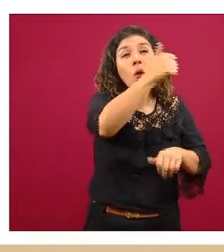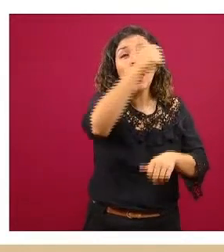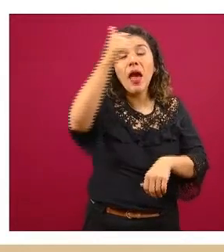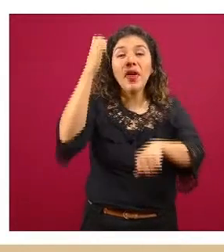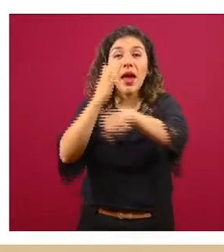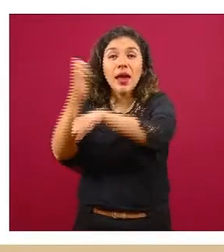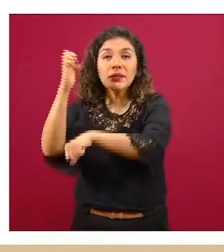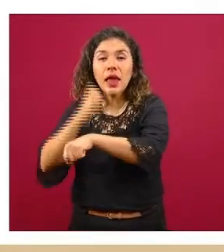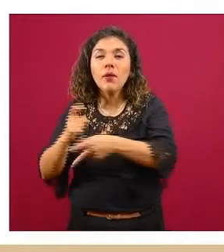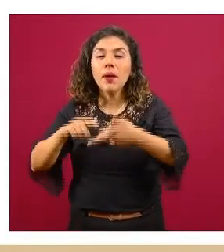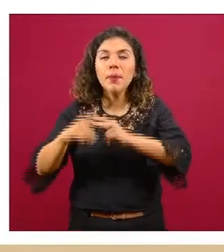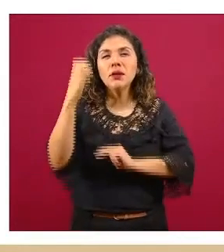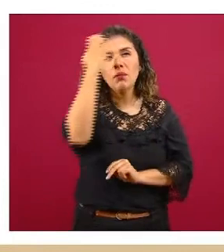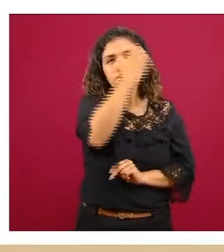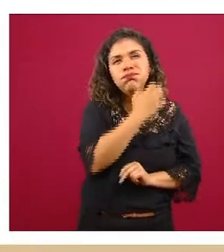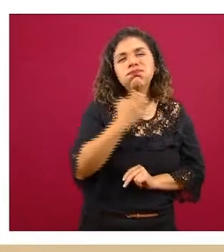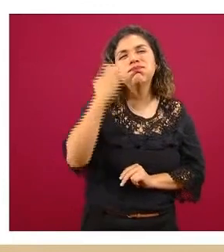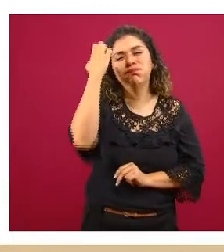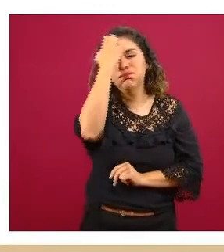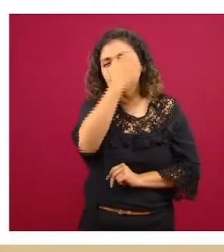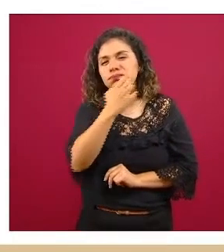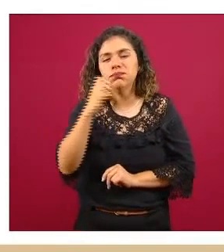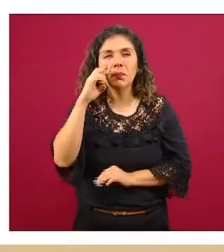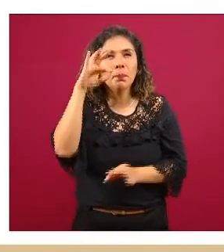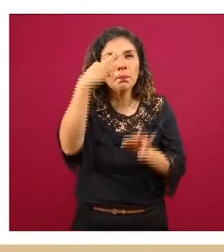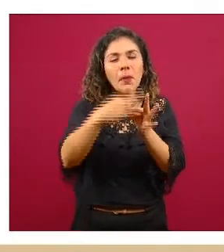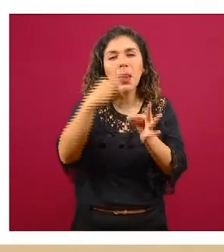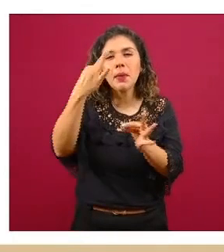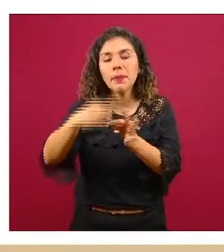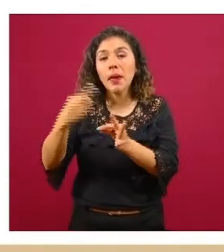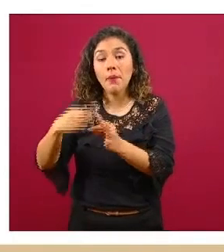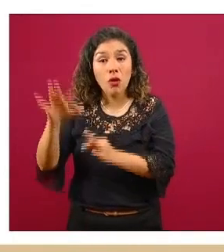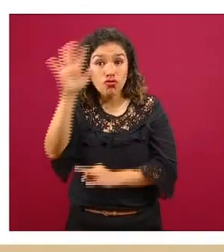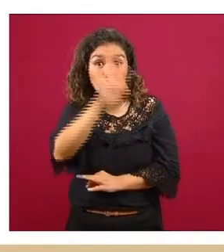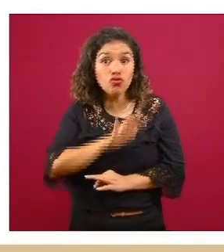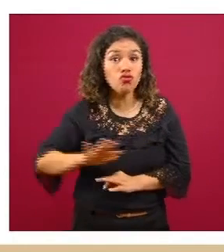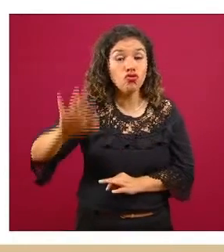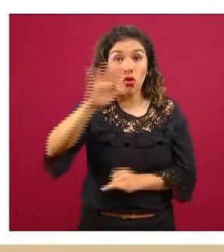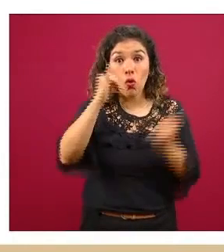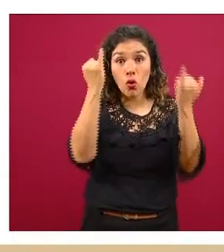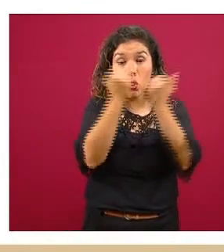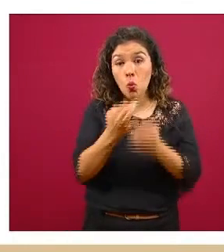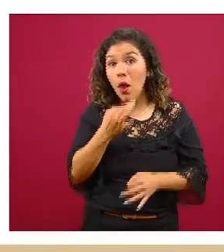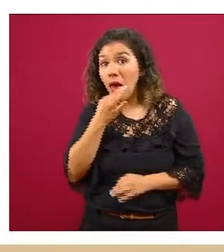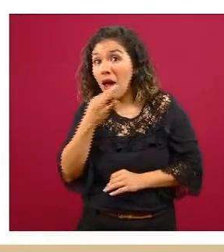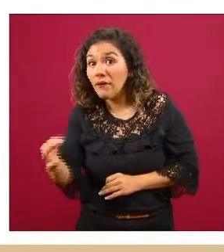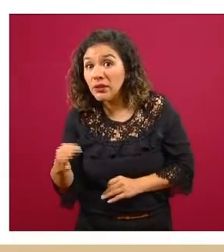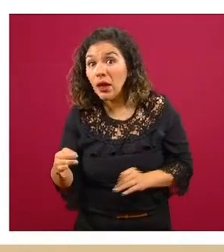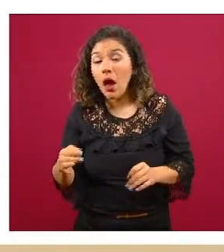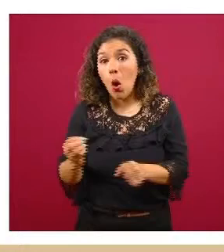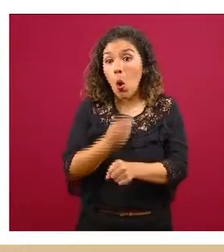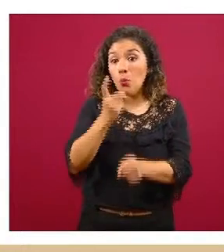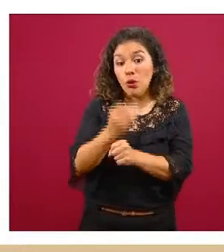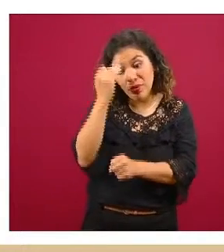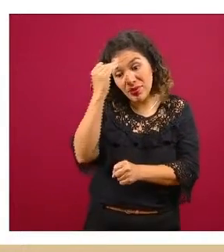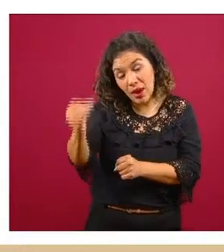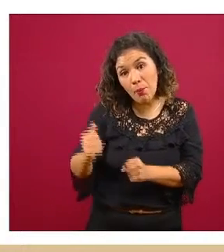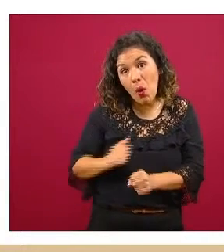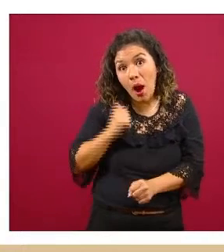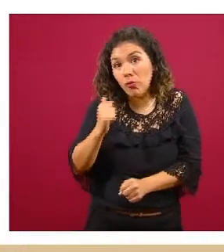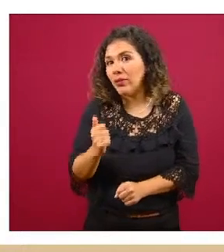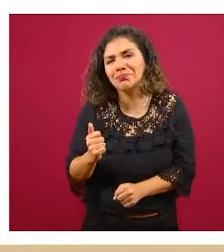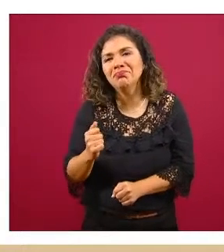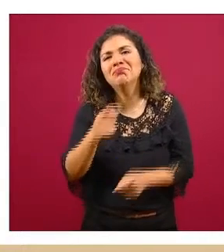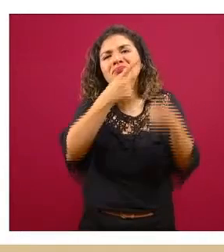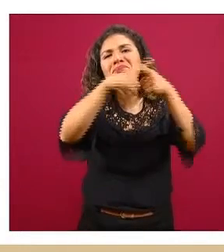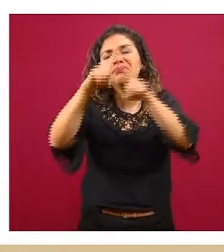estado se empezó a evaluar la consistencia porque no todos los estados reportan de la misma forma con la misma oportunidad y para